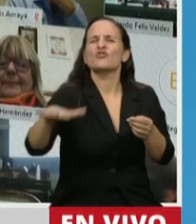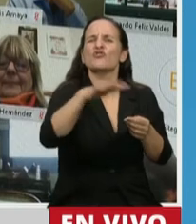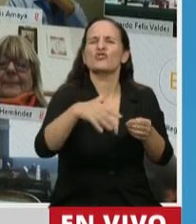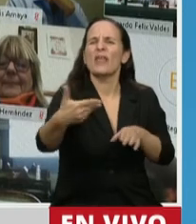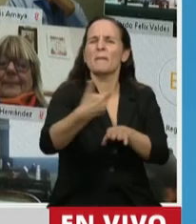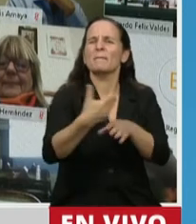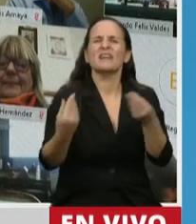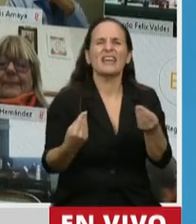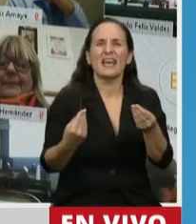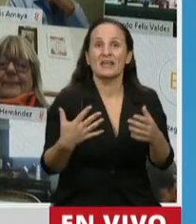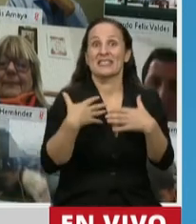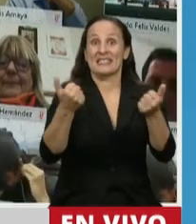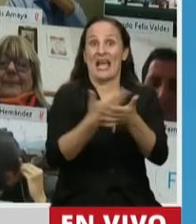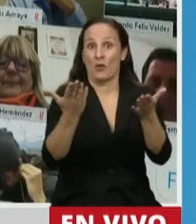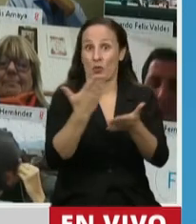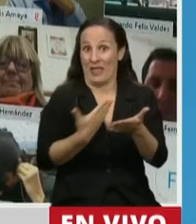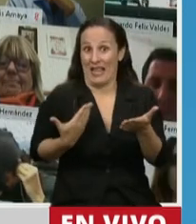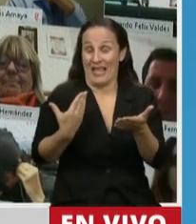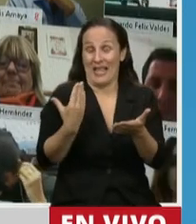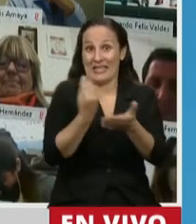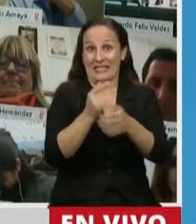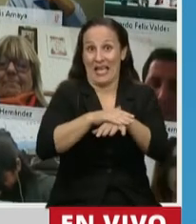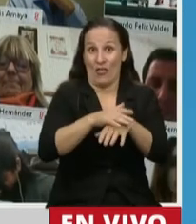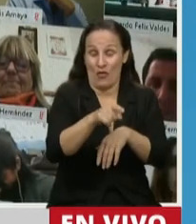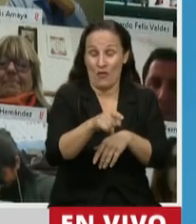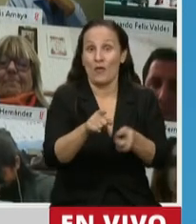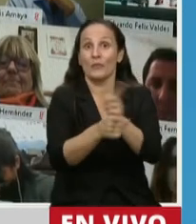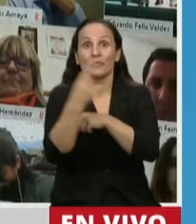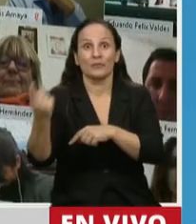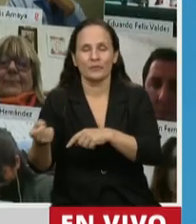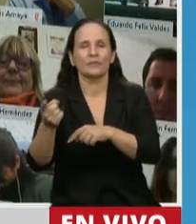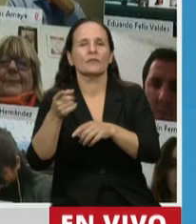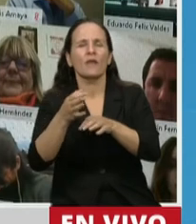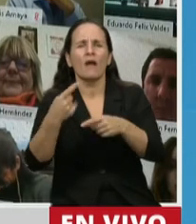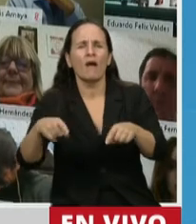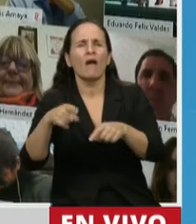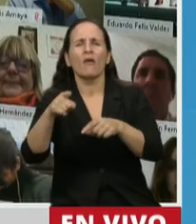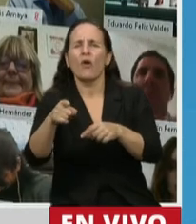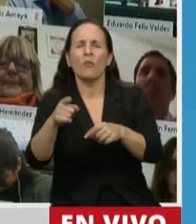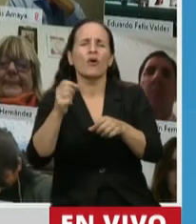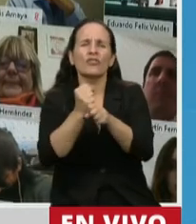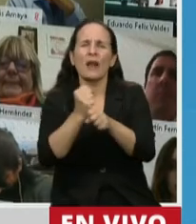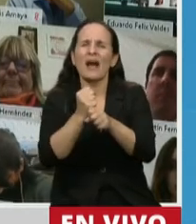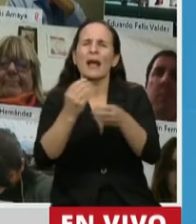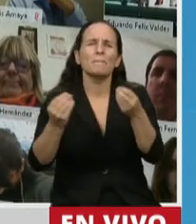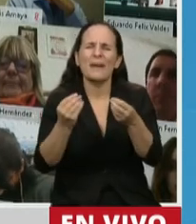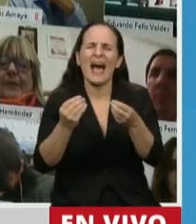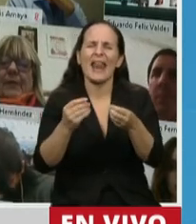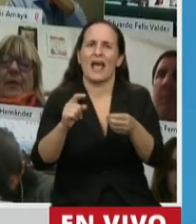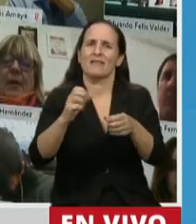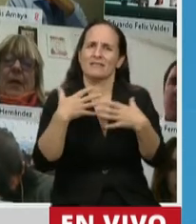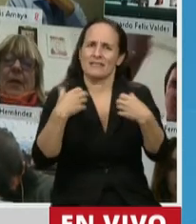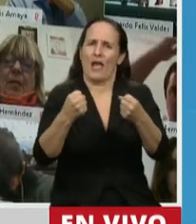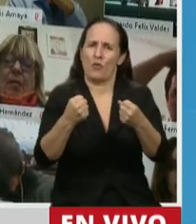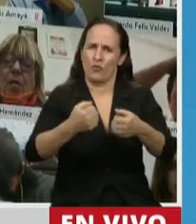reclama. Salud pública, educación, trabajar a partir de esta pandemia, mejorar todos los sistemas de salud, cada